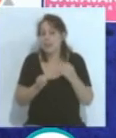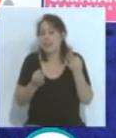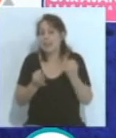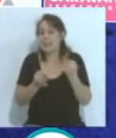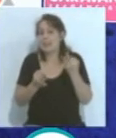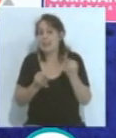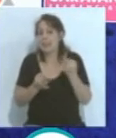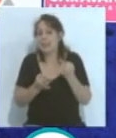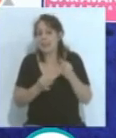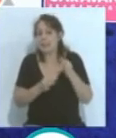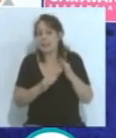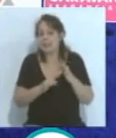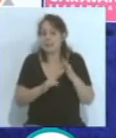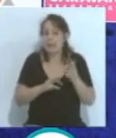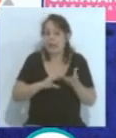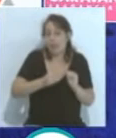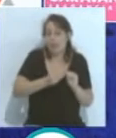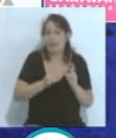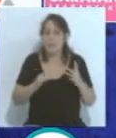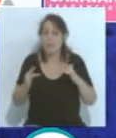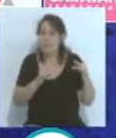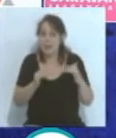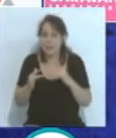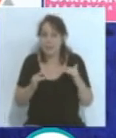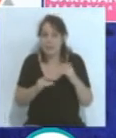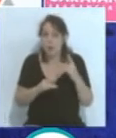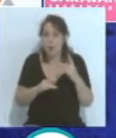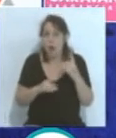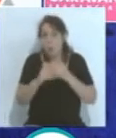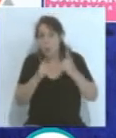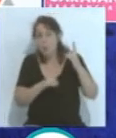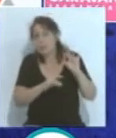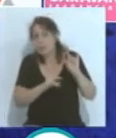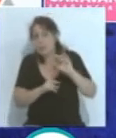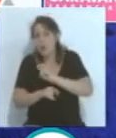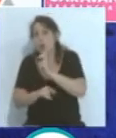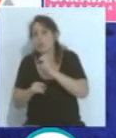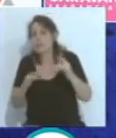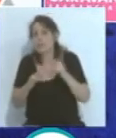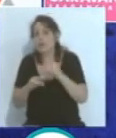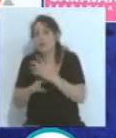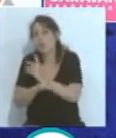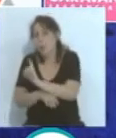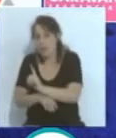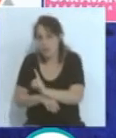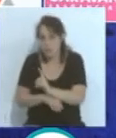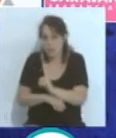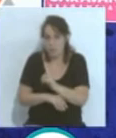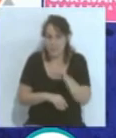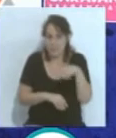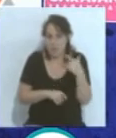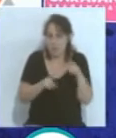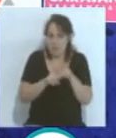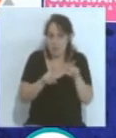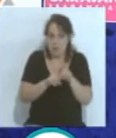y había que jugar una serie de partidos y un partido no jugarlo. Le hemos dado una pistola a aquellos que tratan de justificar lo que